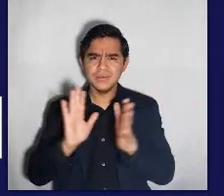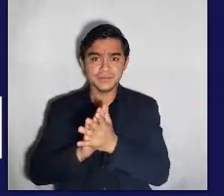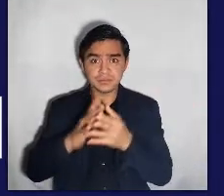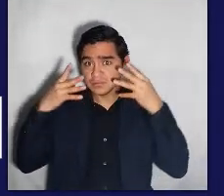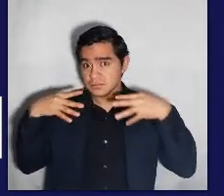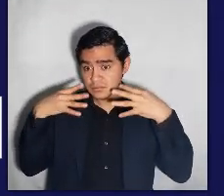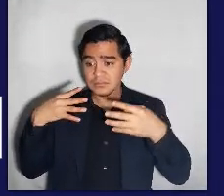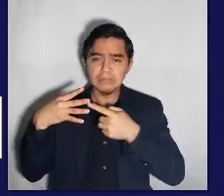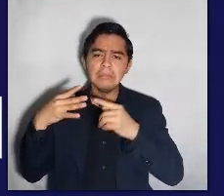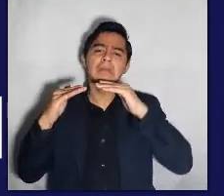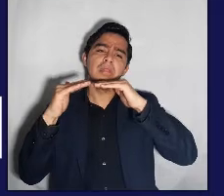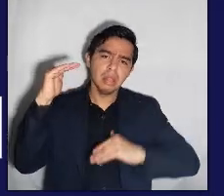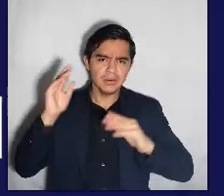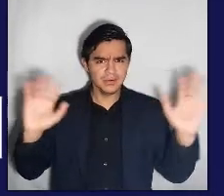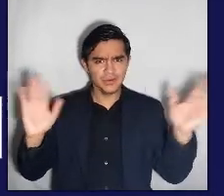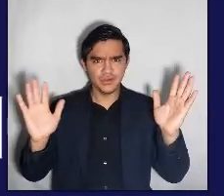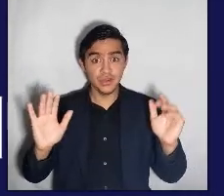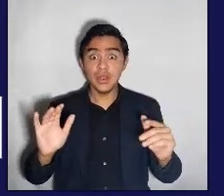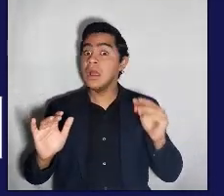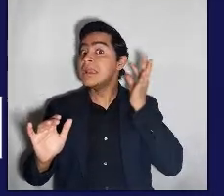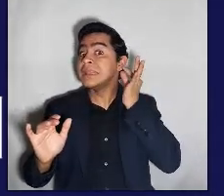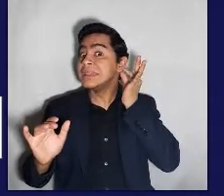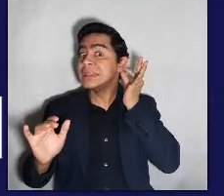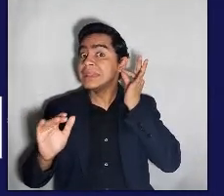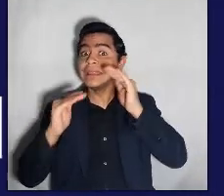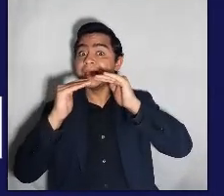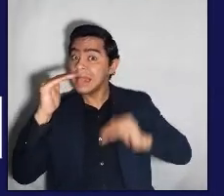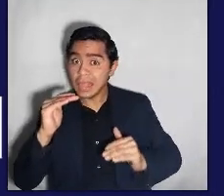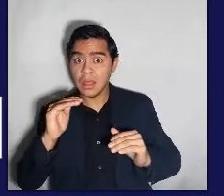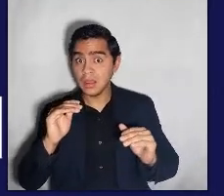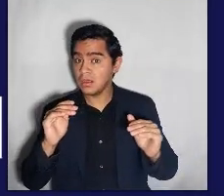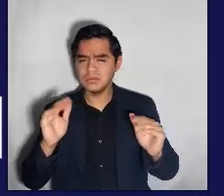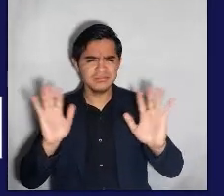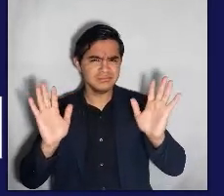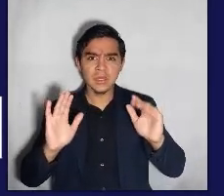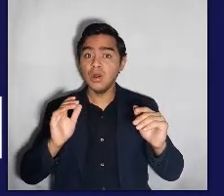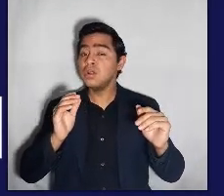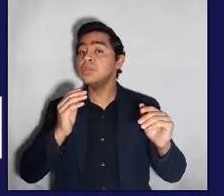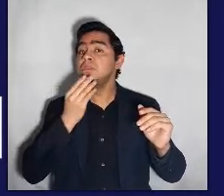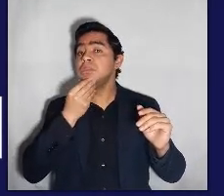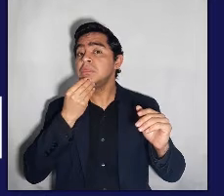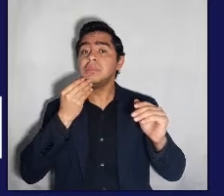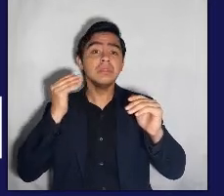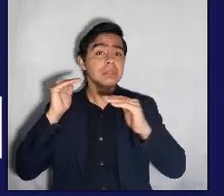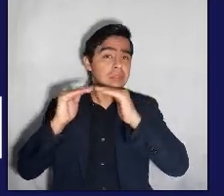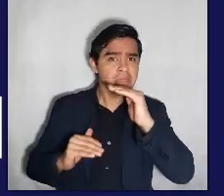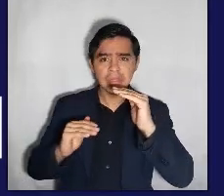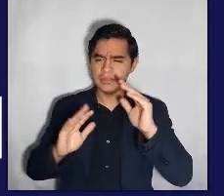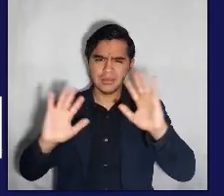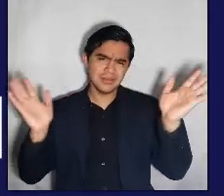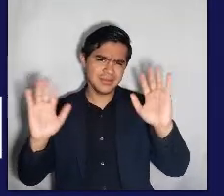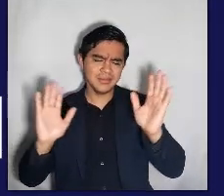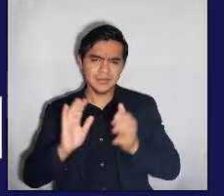porque llorar no nos hace débil, llorar no nos hace de menos. Las niñas no son de menos si lloran, los niños no